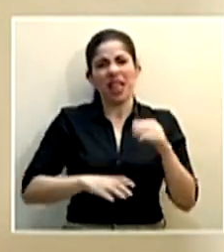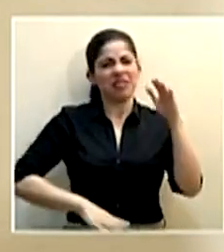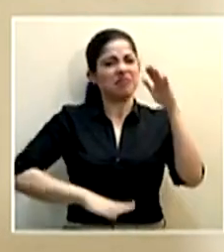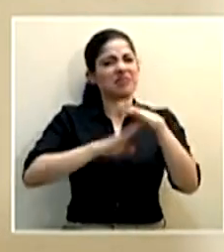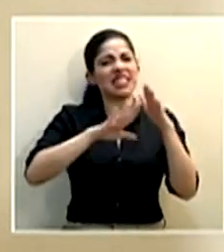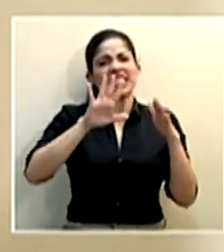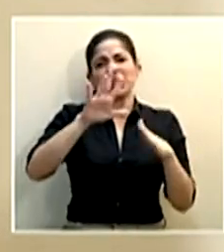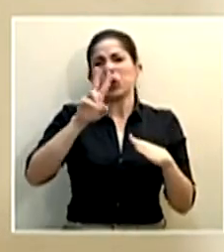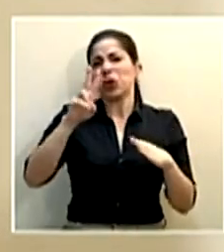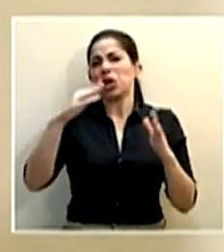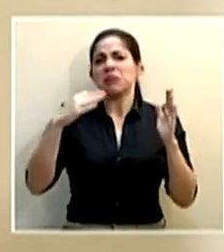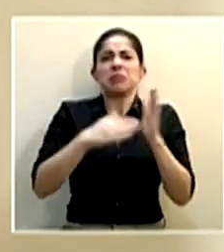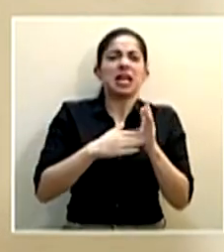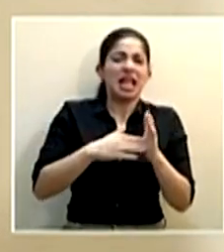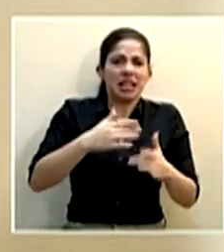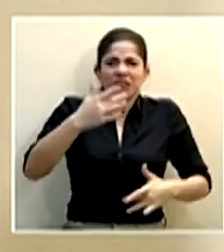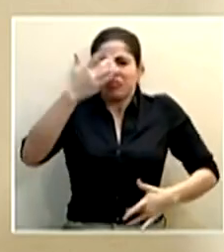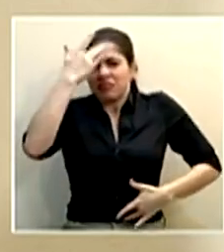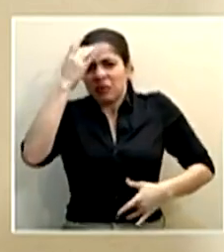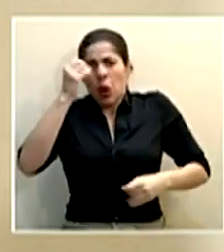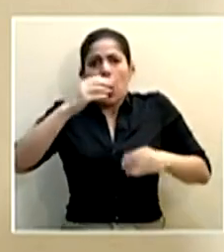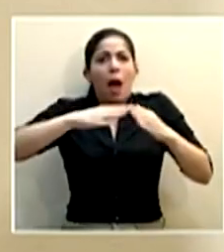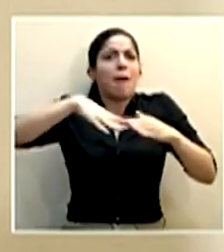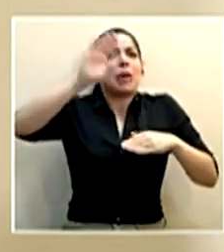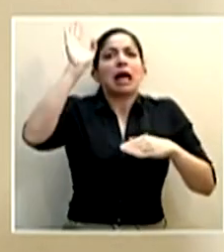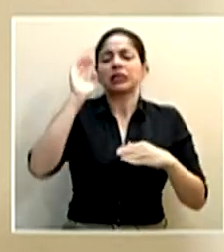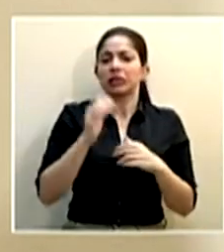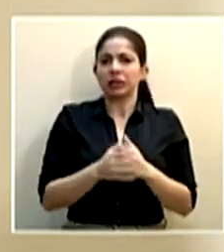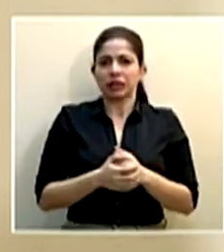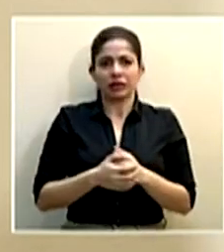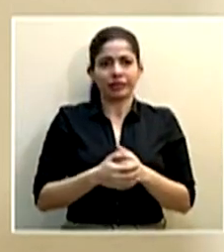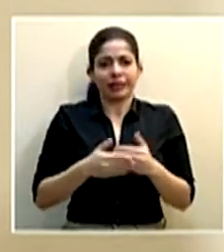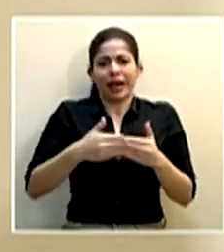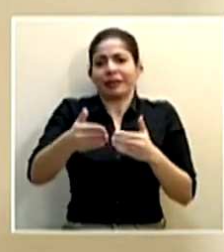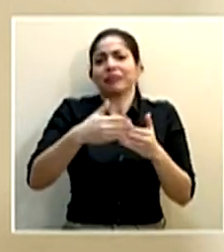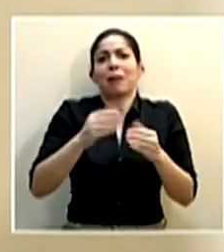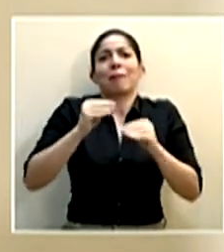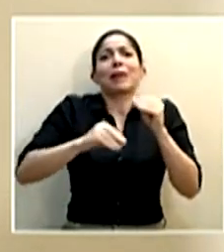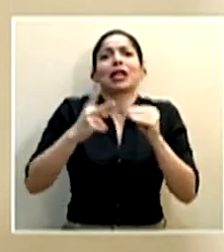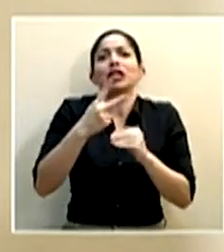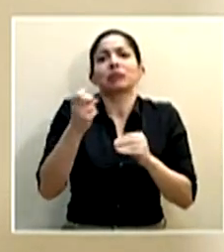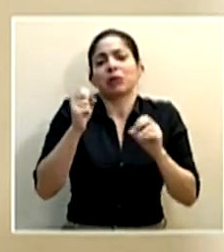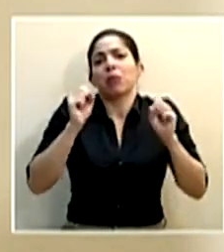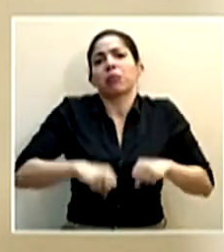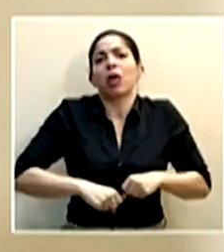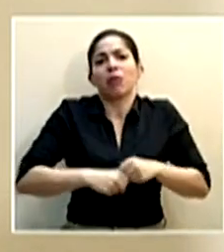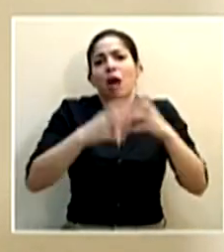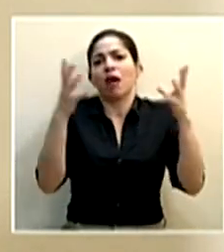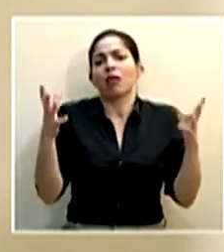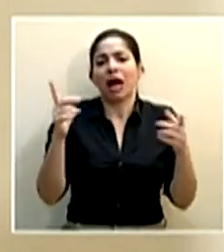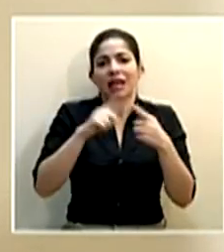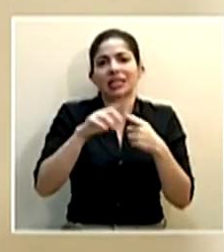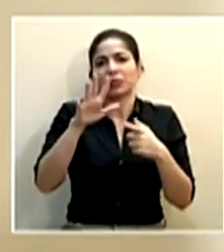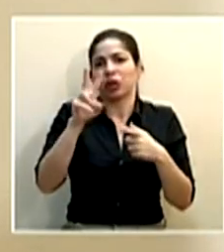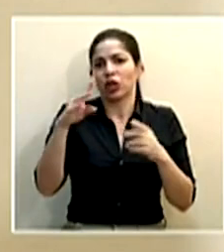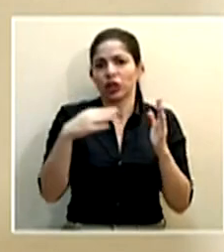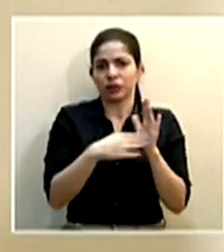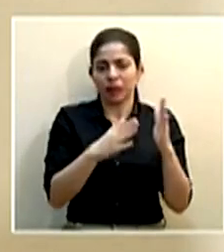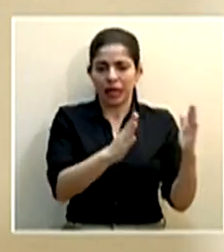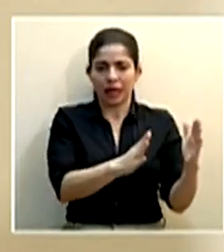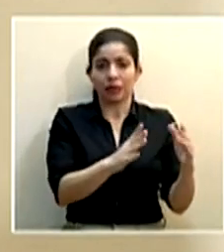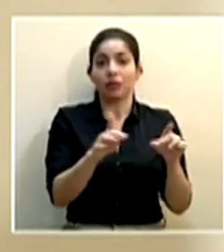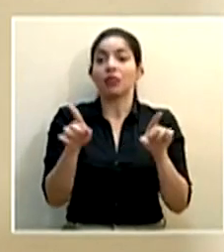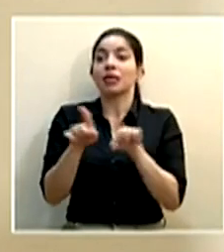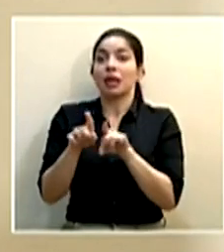mil o más incluso casos en cuestión de menos de dos meses. Y también